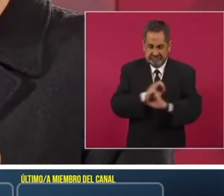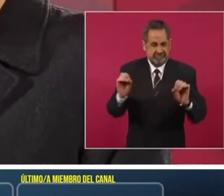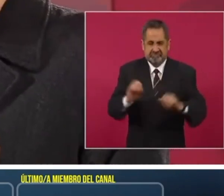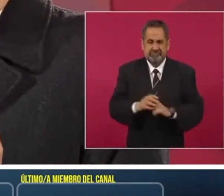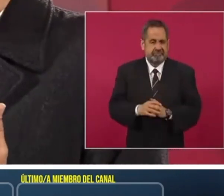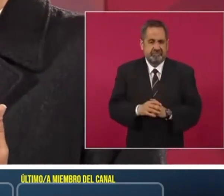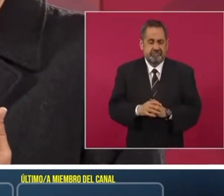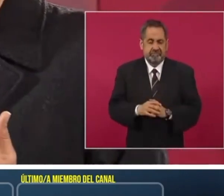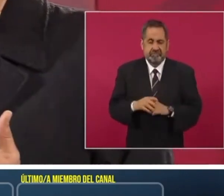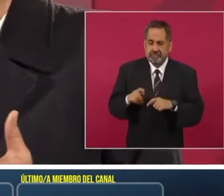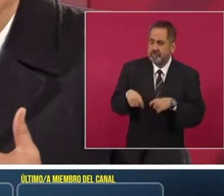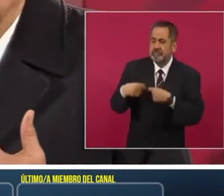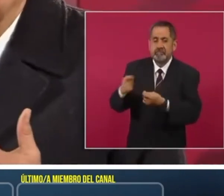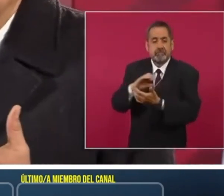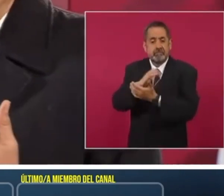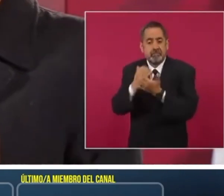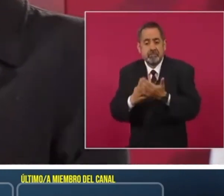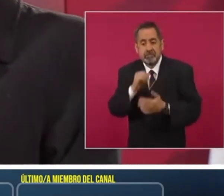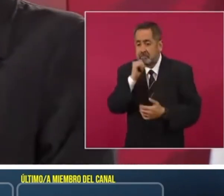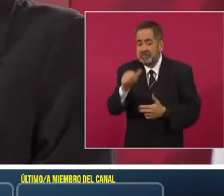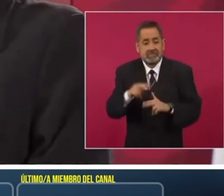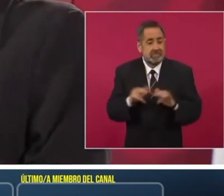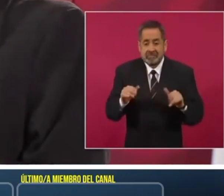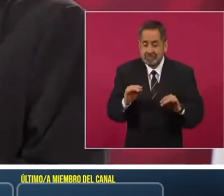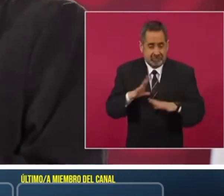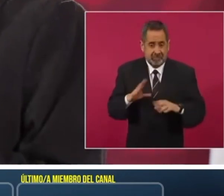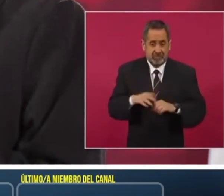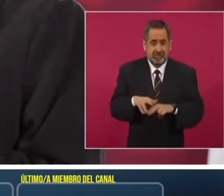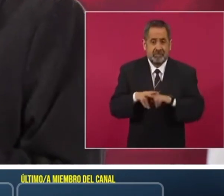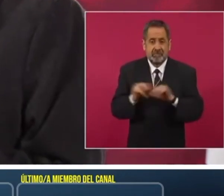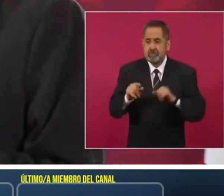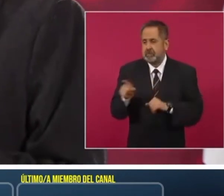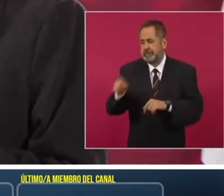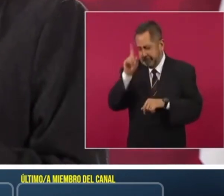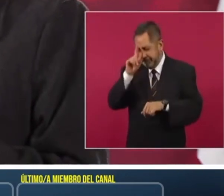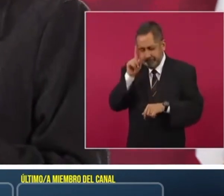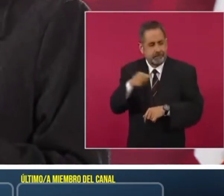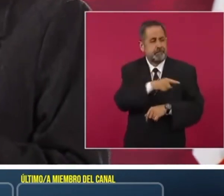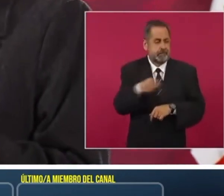no se le da contrato a ningún recomendado.